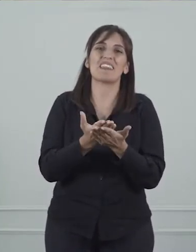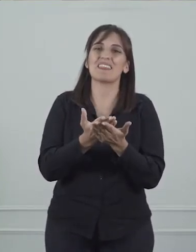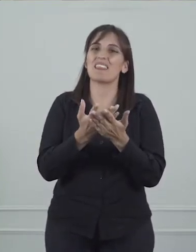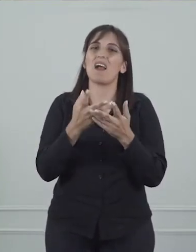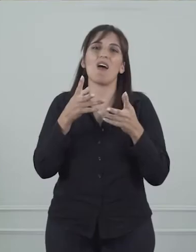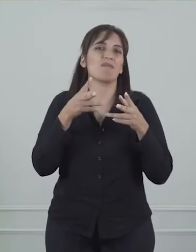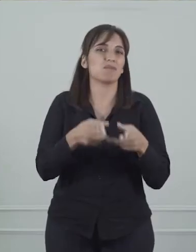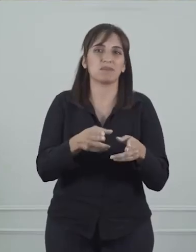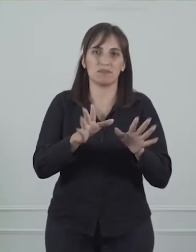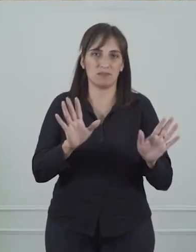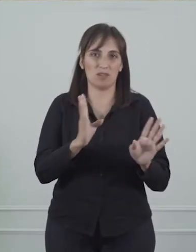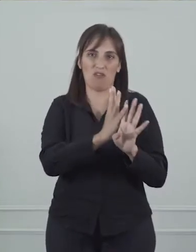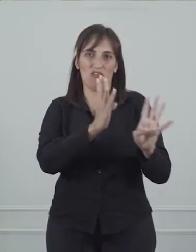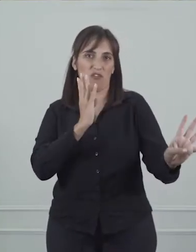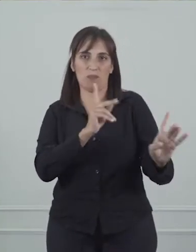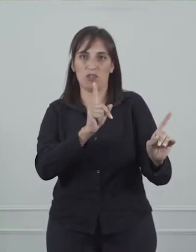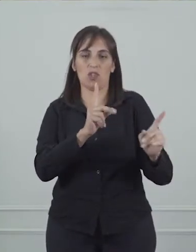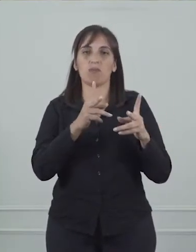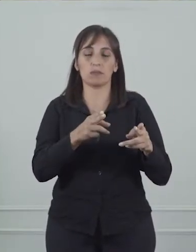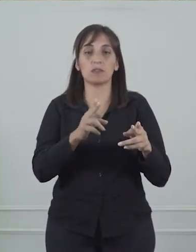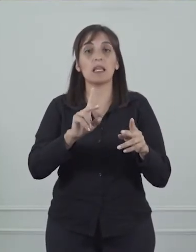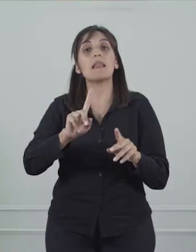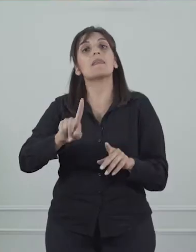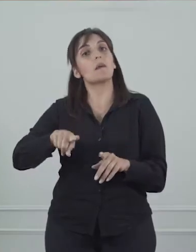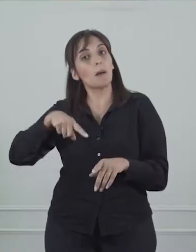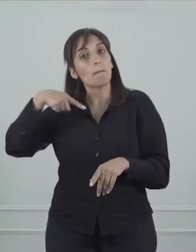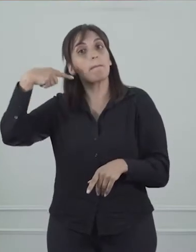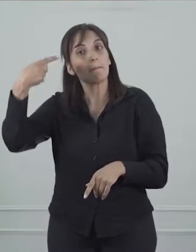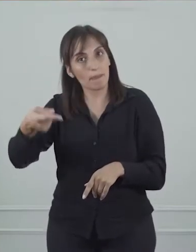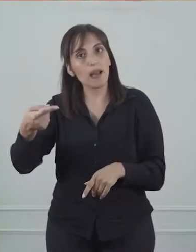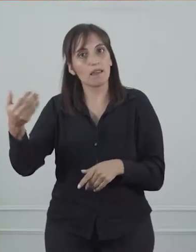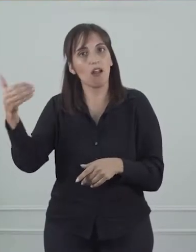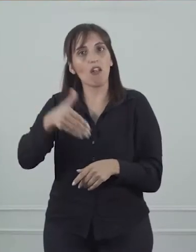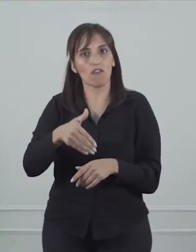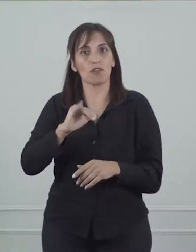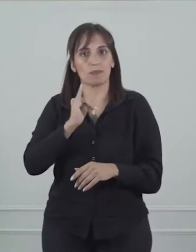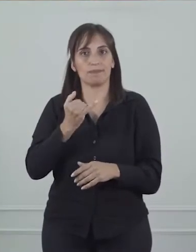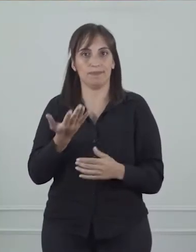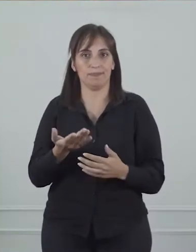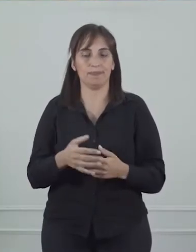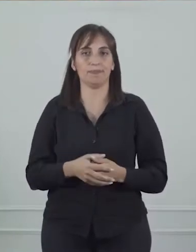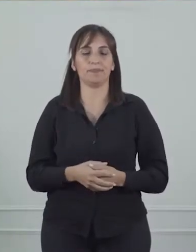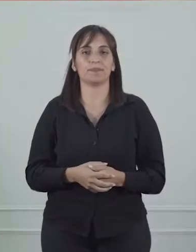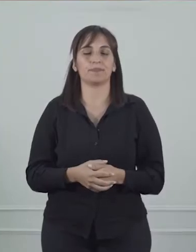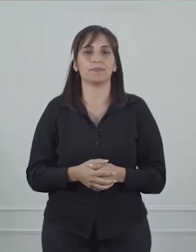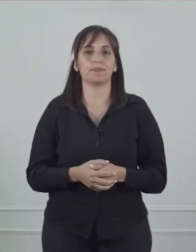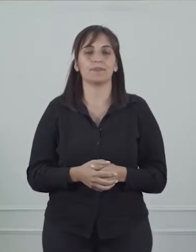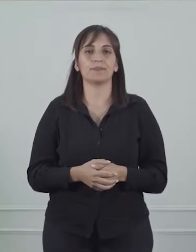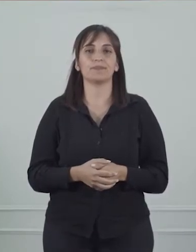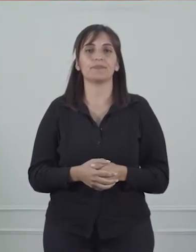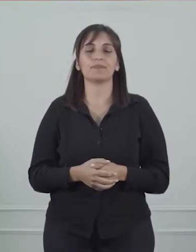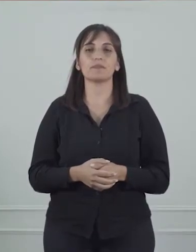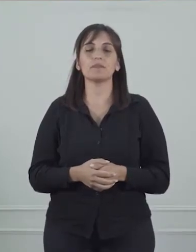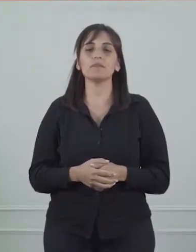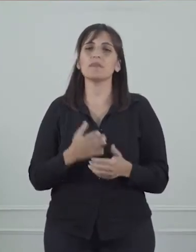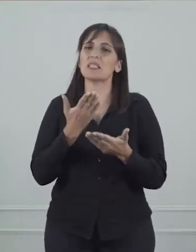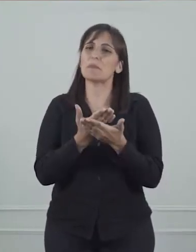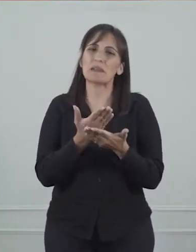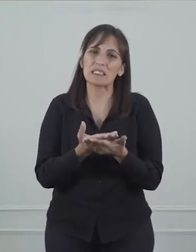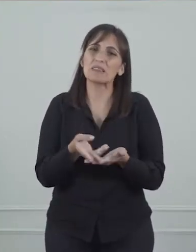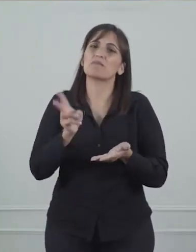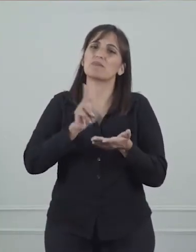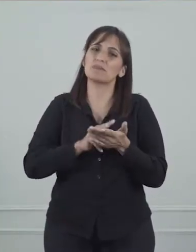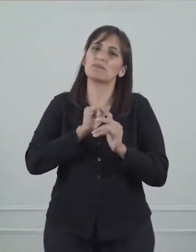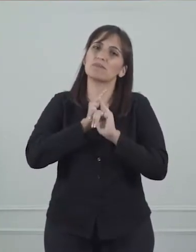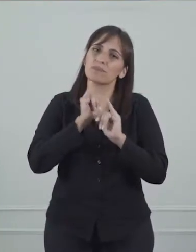en todo caso, al día siguiente. Insistimos en esta aclaración, que pedimos que no